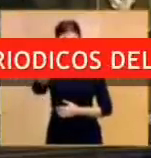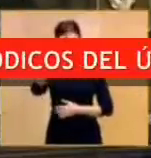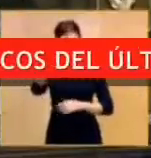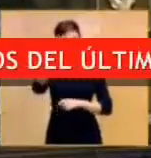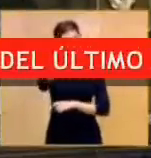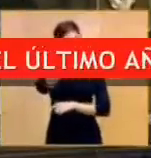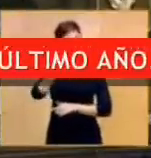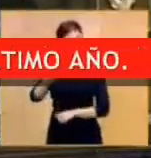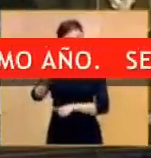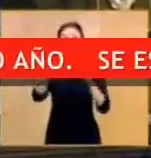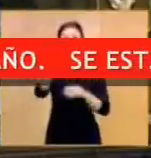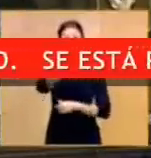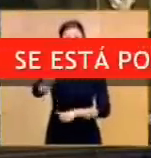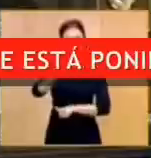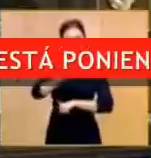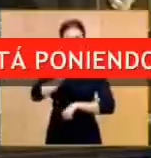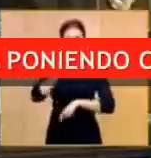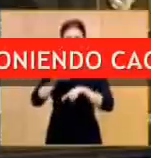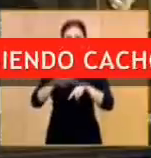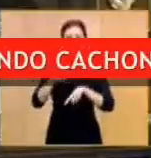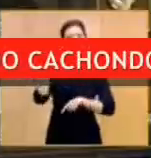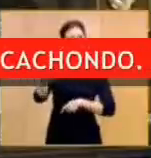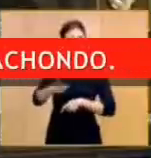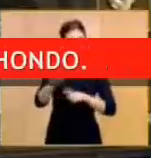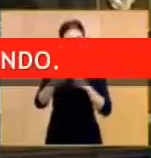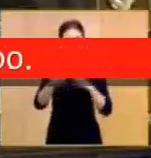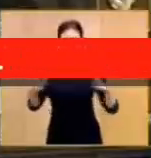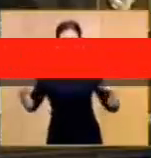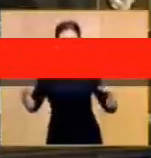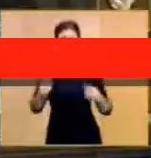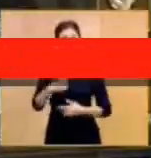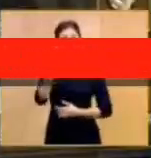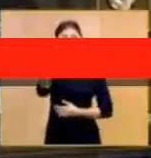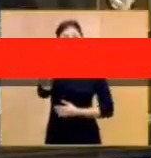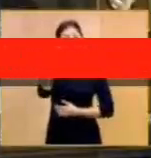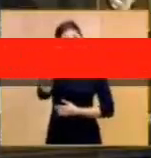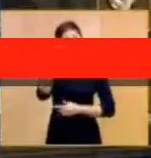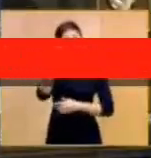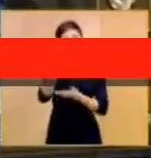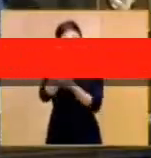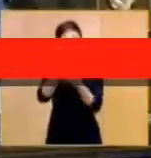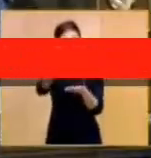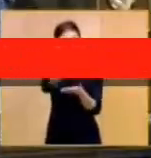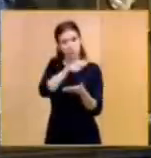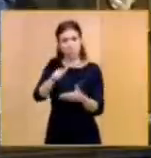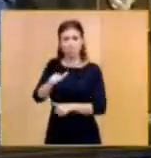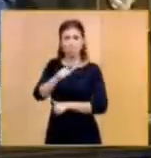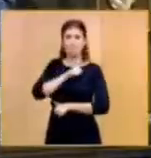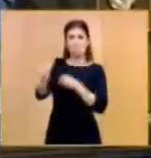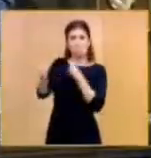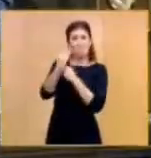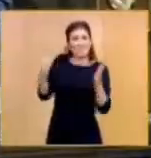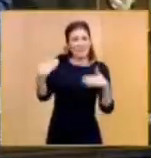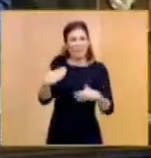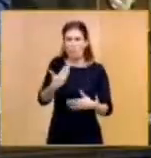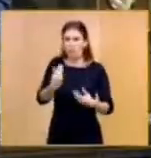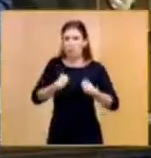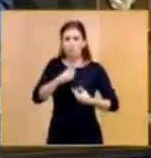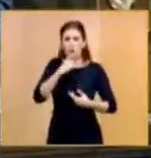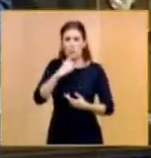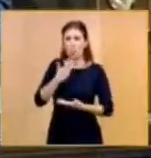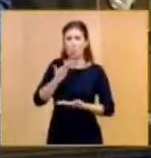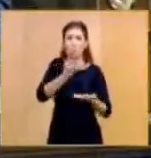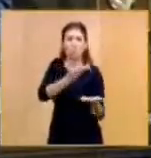se ha producido en el último año. Hay ya un millón y medio de parados que no reciben ninguna prestación, que vive del aire o de su